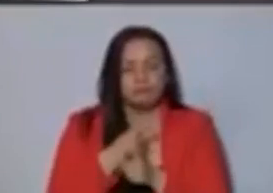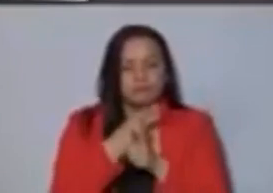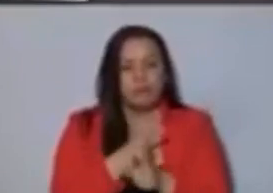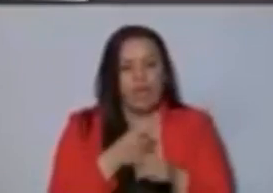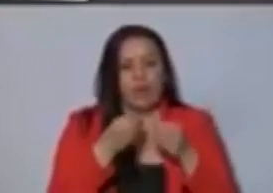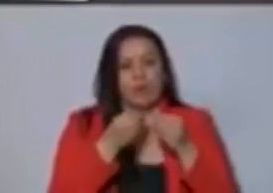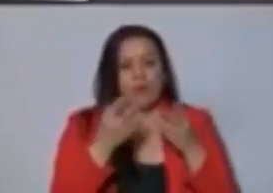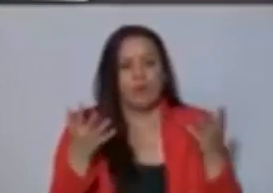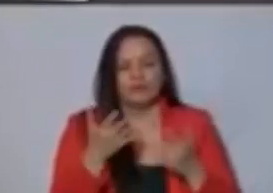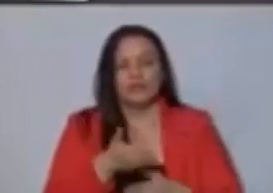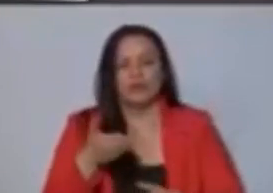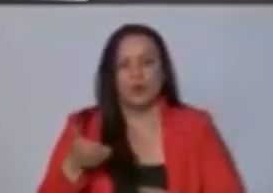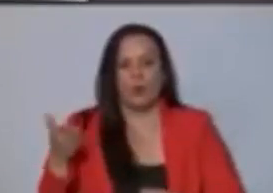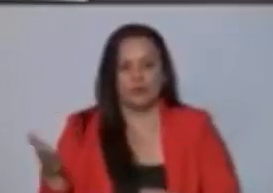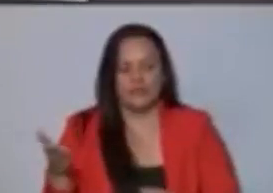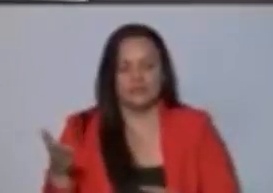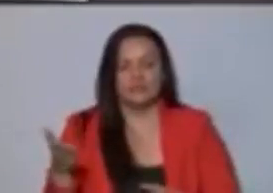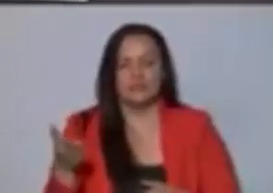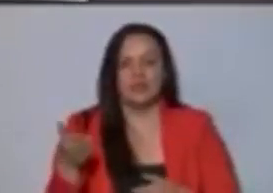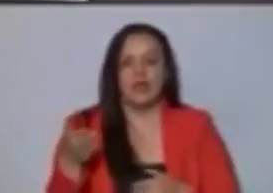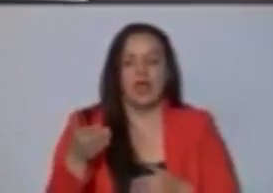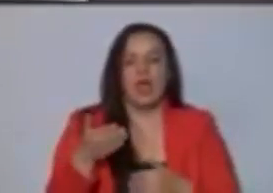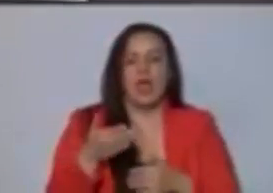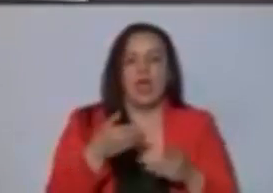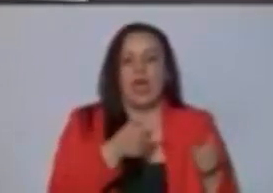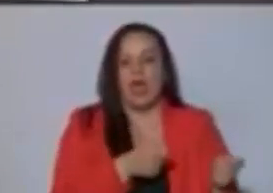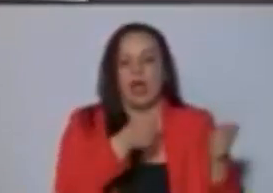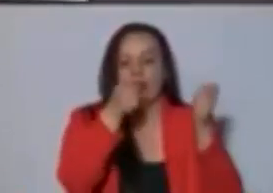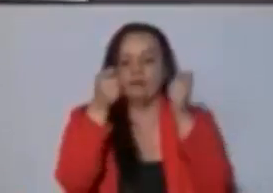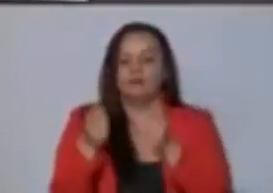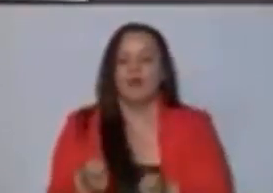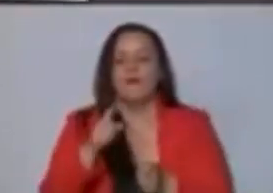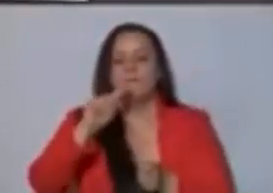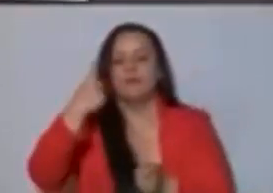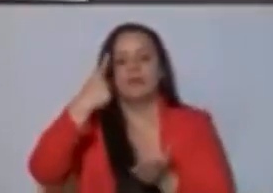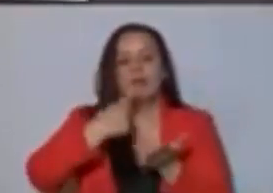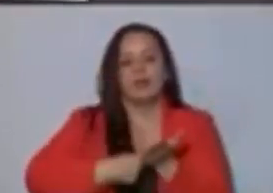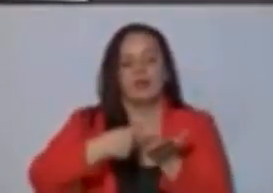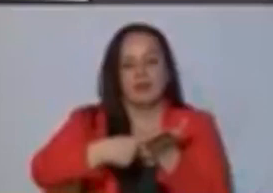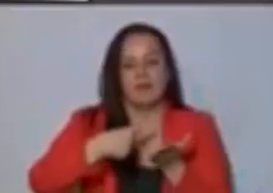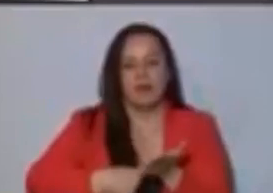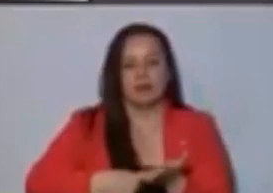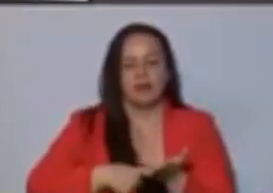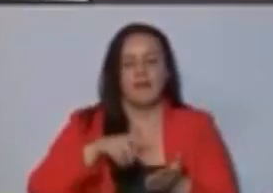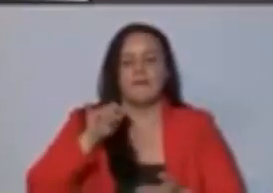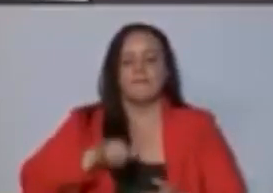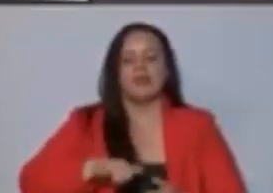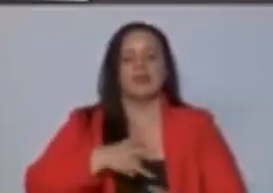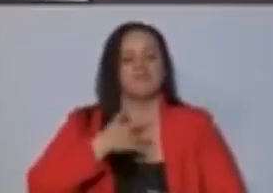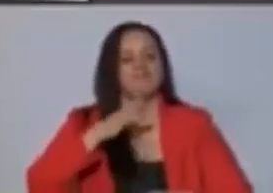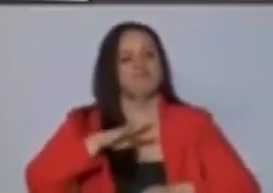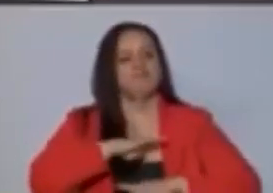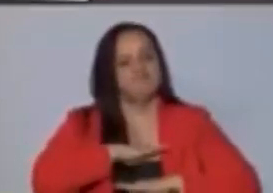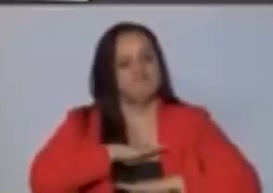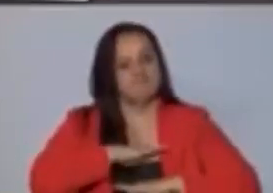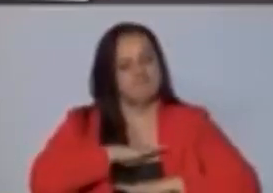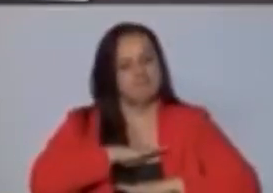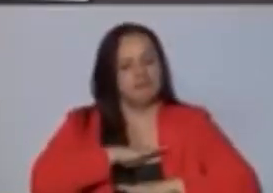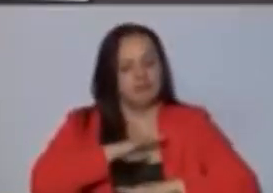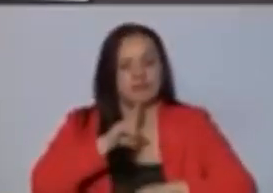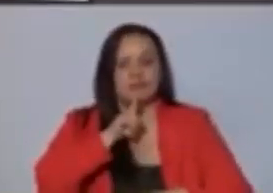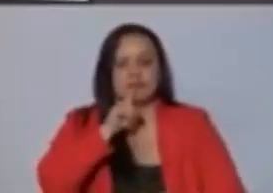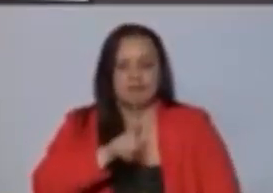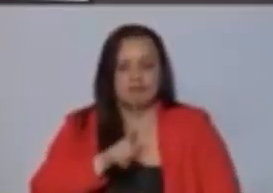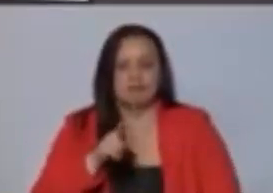cosas al haberse retrotraído al primer debate, pues me queda la satisfacción de que si